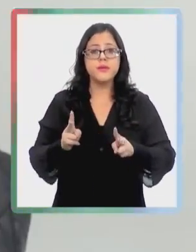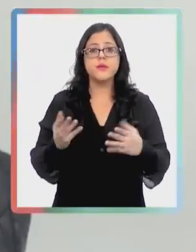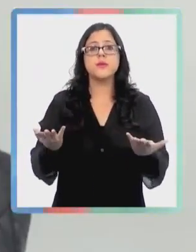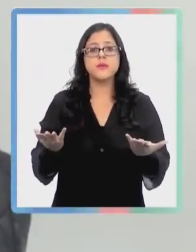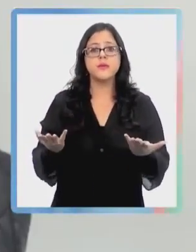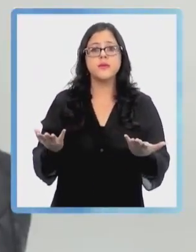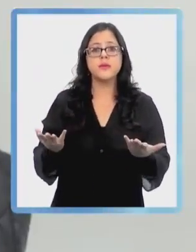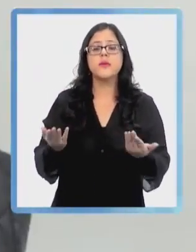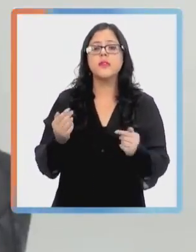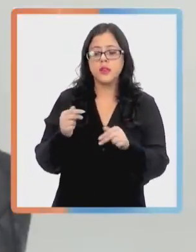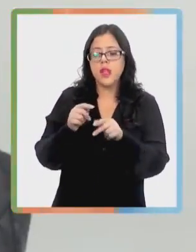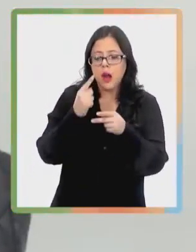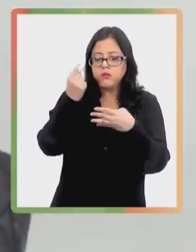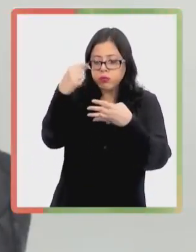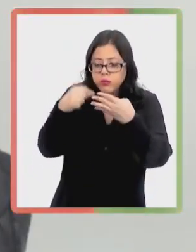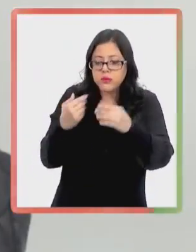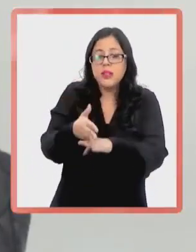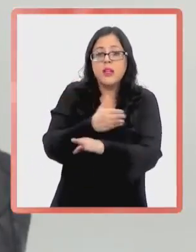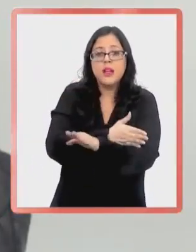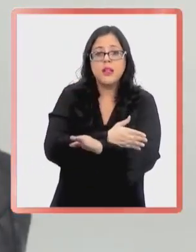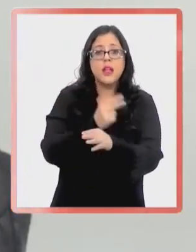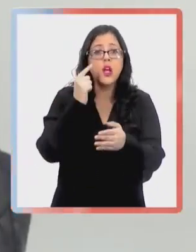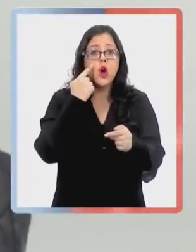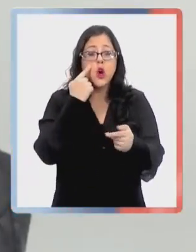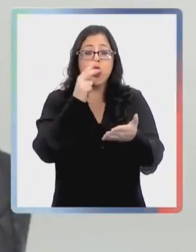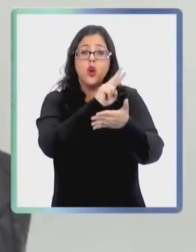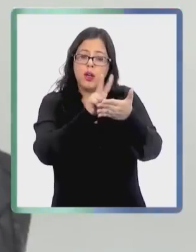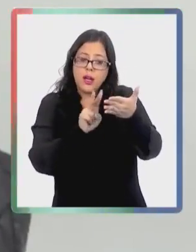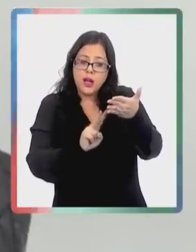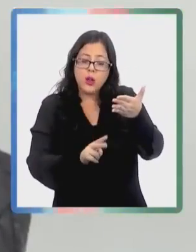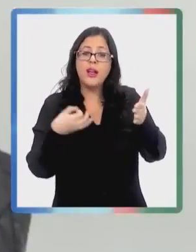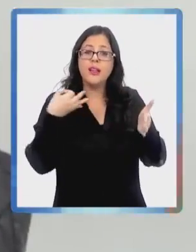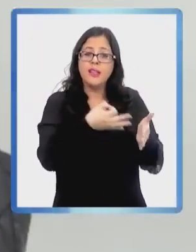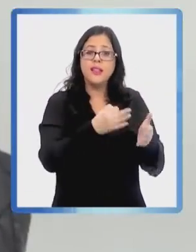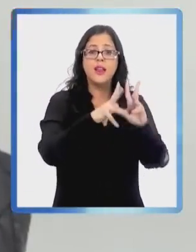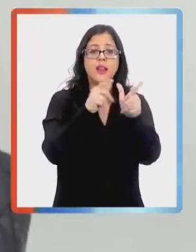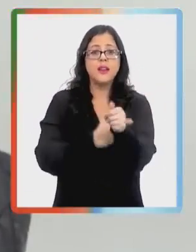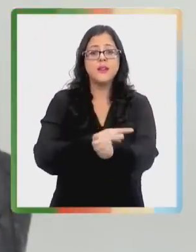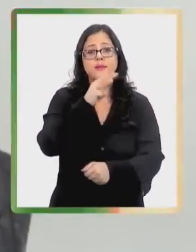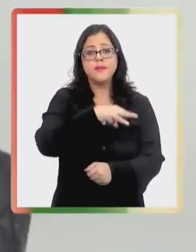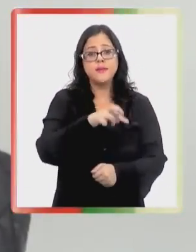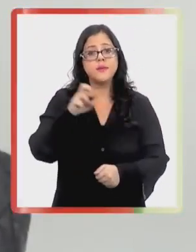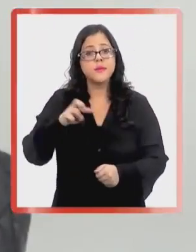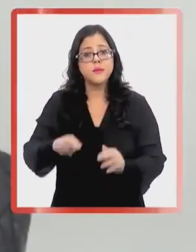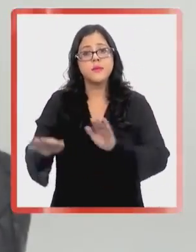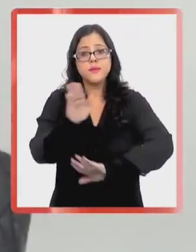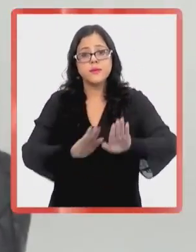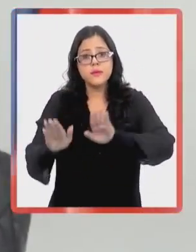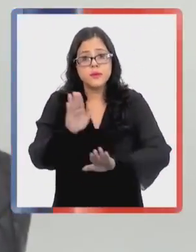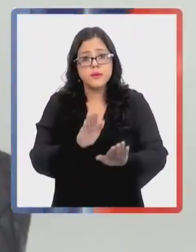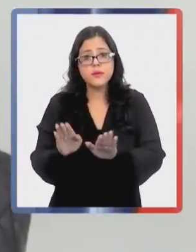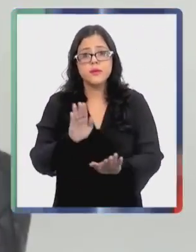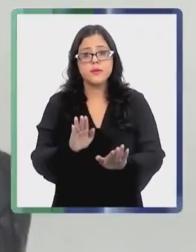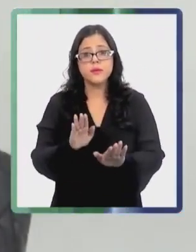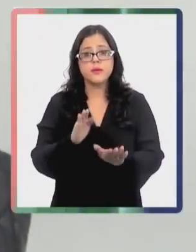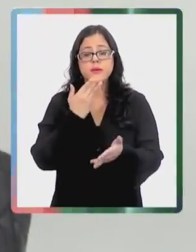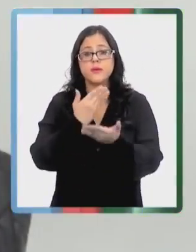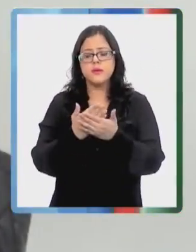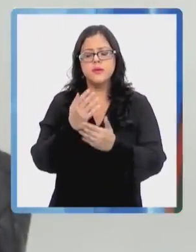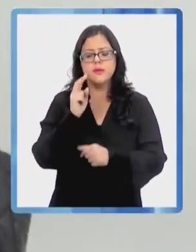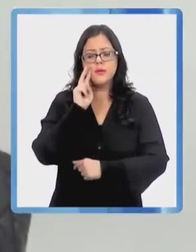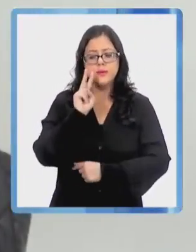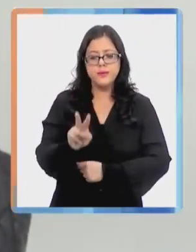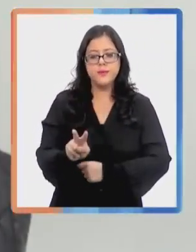permitir hacer pesquisa temprana. La literatura dice, Scarlett, que la familia, madre o padre o cuidador, desde que